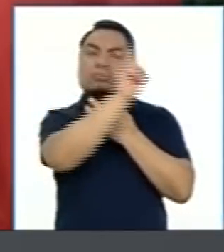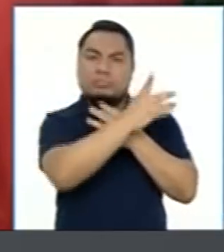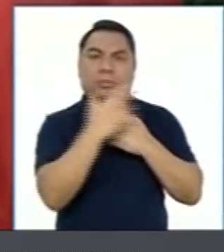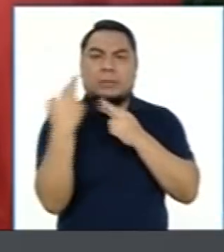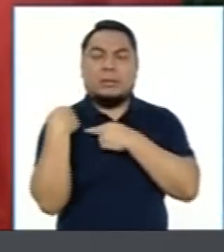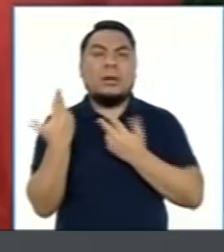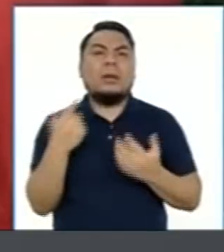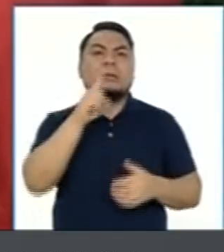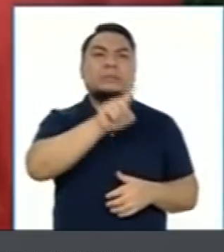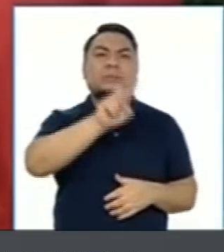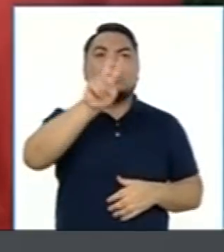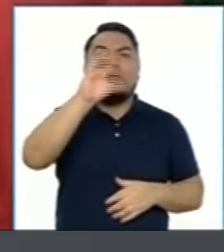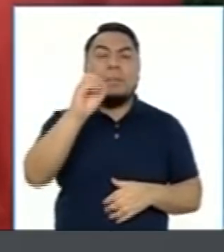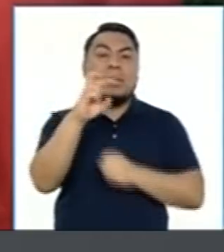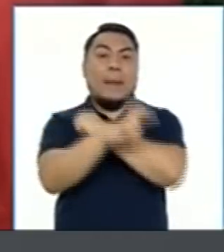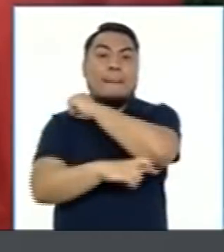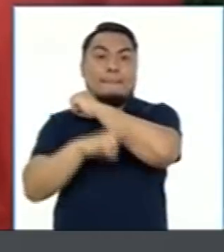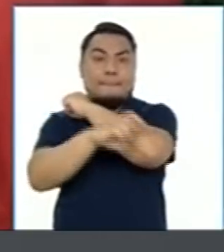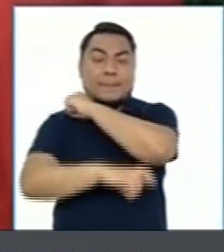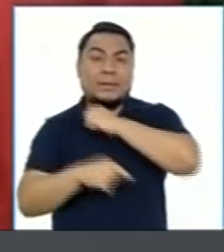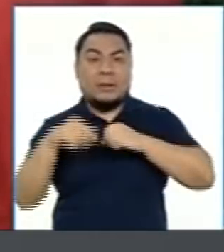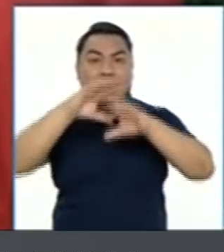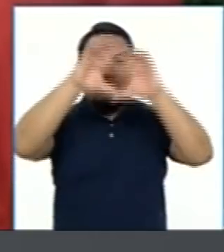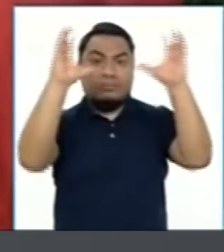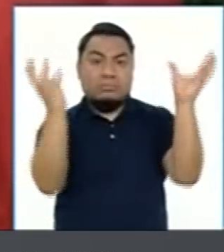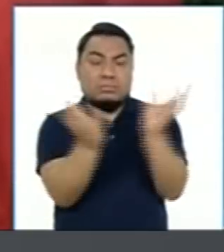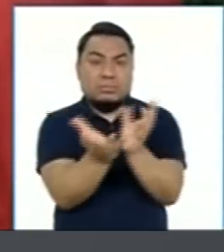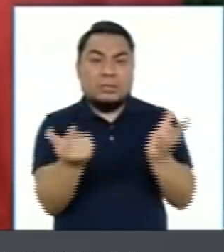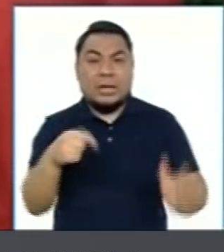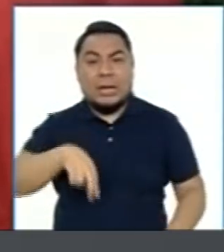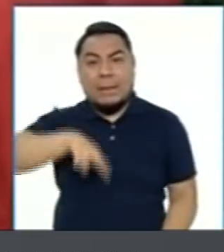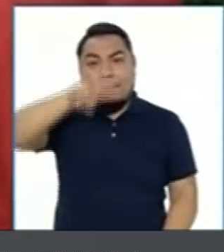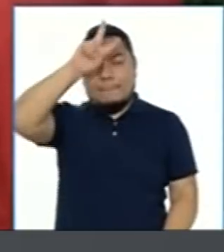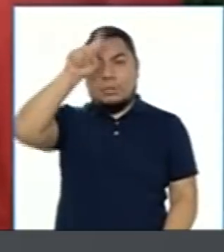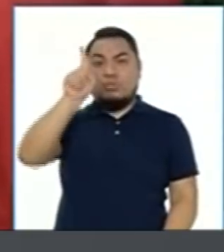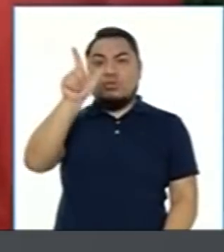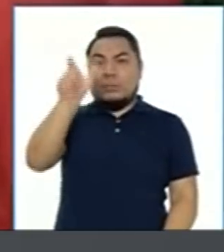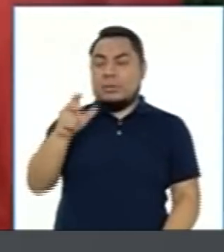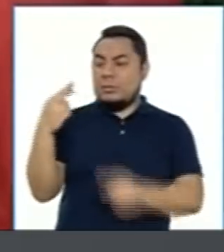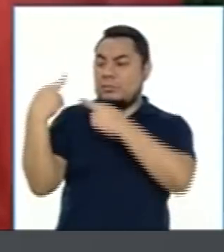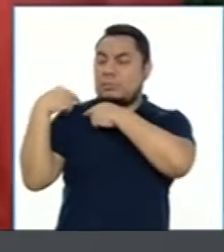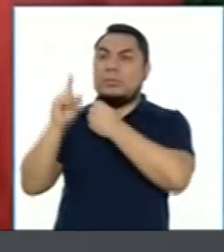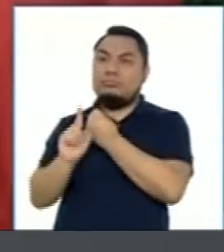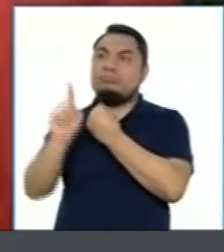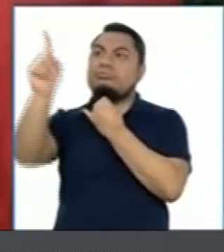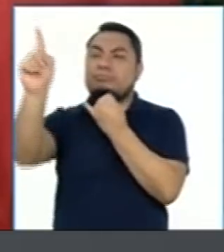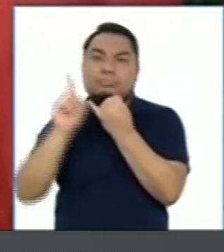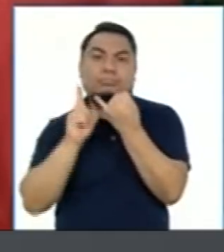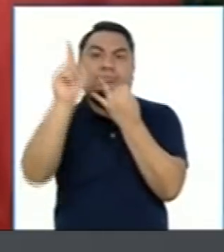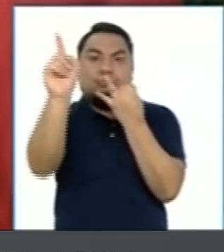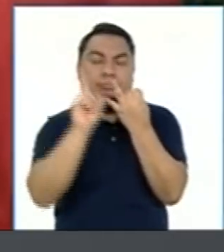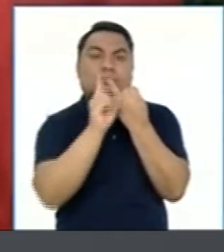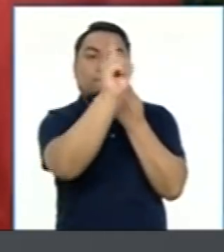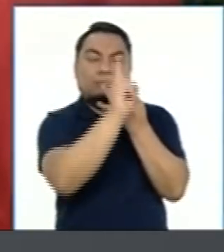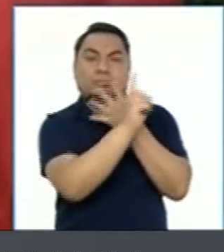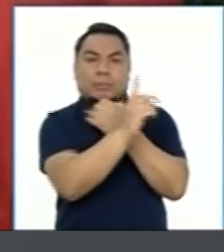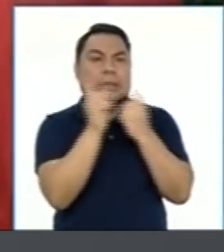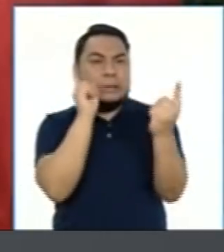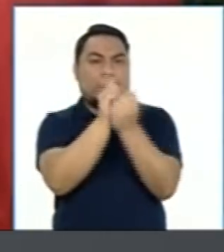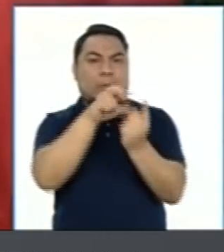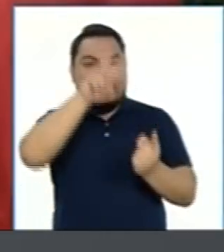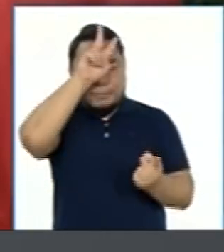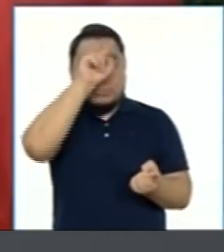de 120 países en el mundo que tienen una representación